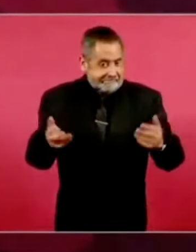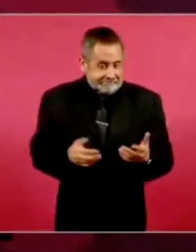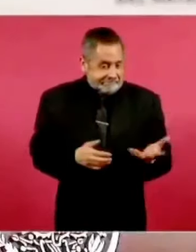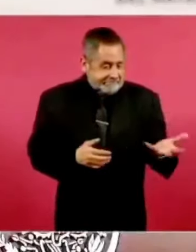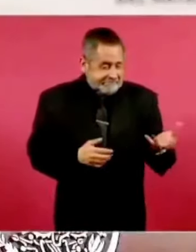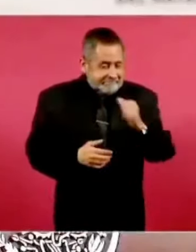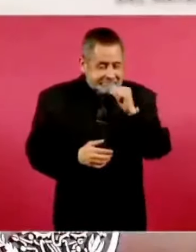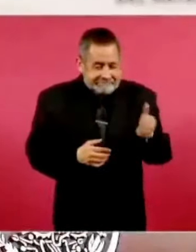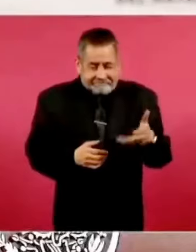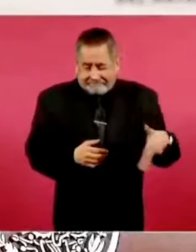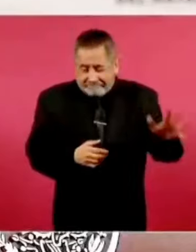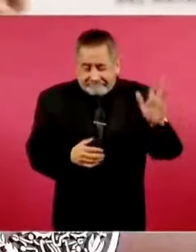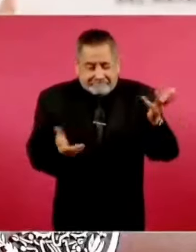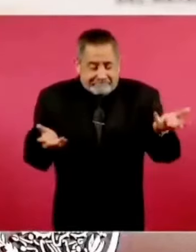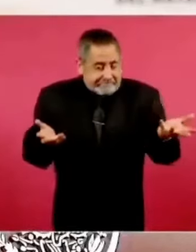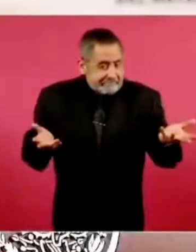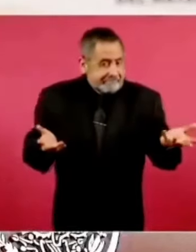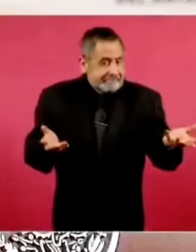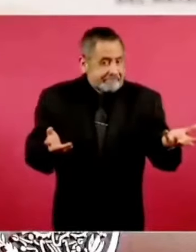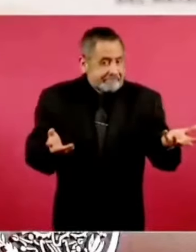nada, nada, nada. Al contrario,